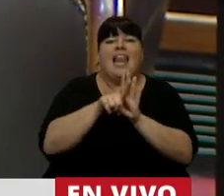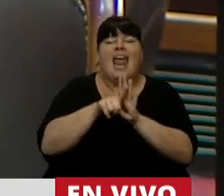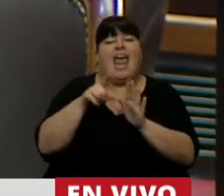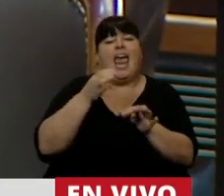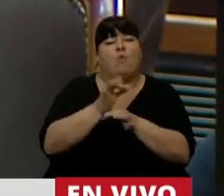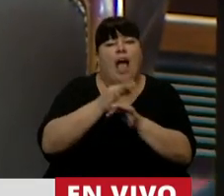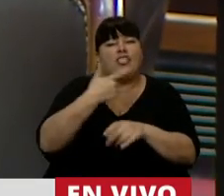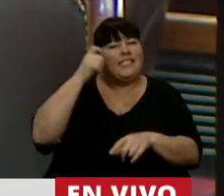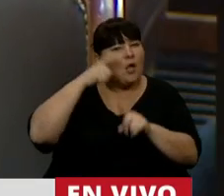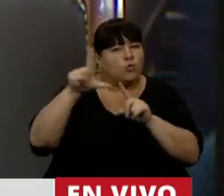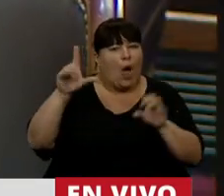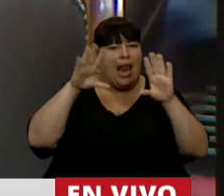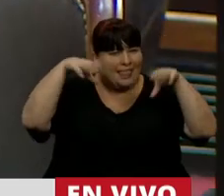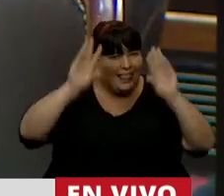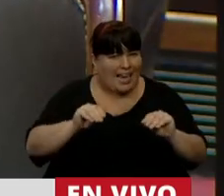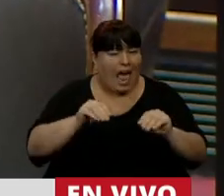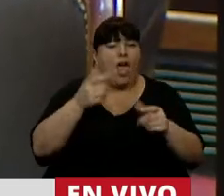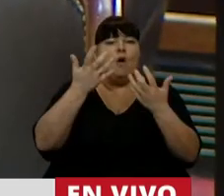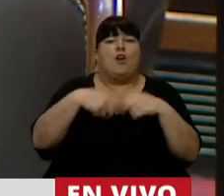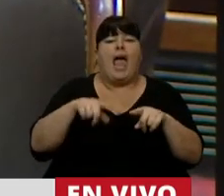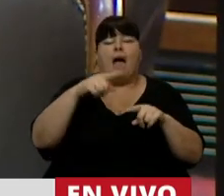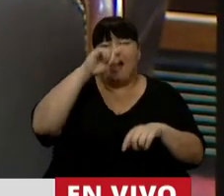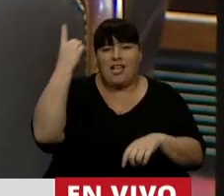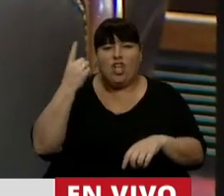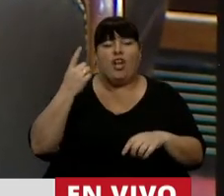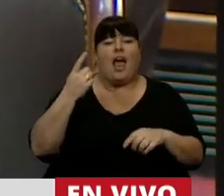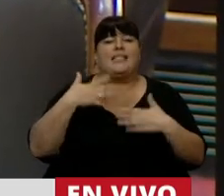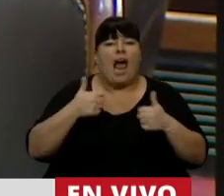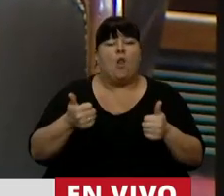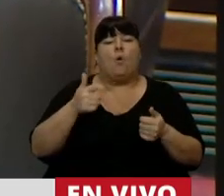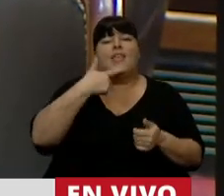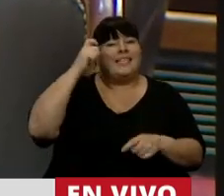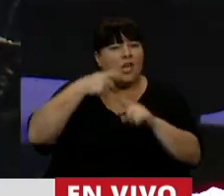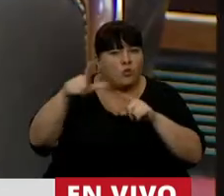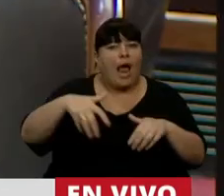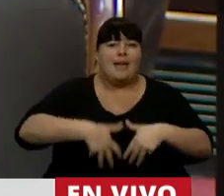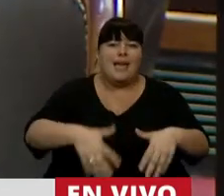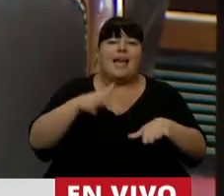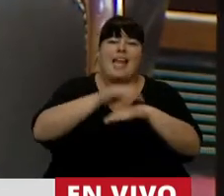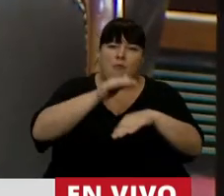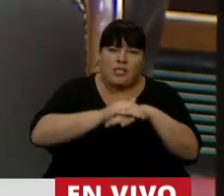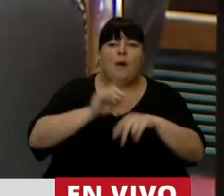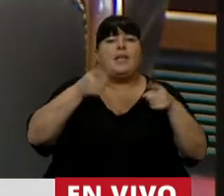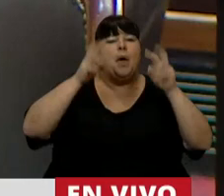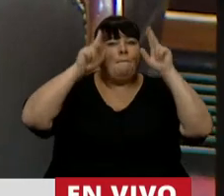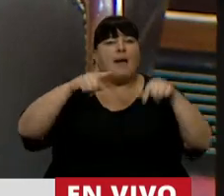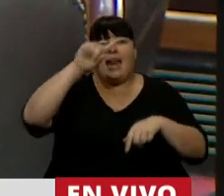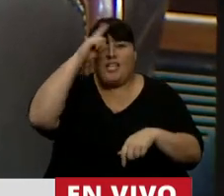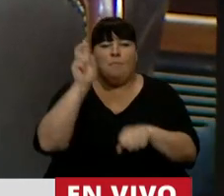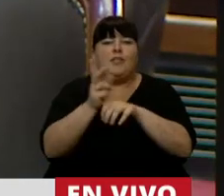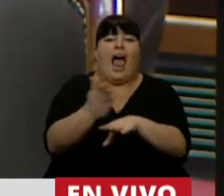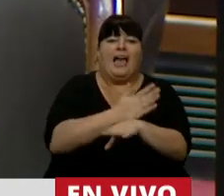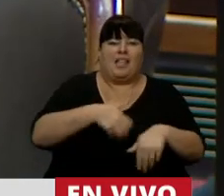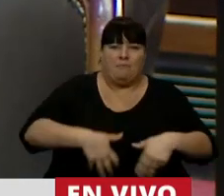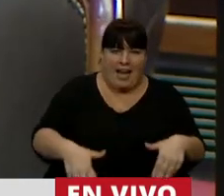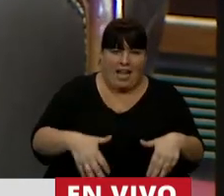educación sexual integral, el programa nacional de salud sexual y procreación responsable y el plan nacional de prevención